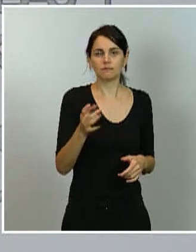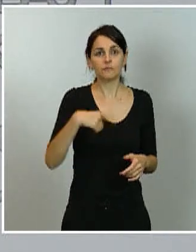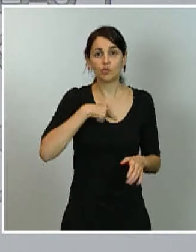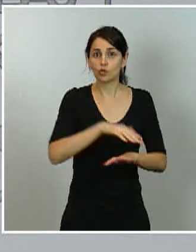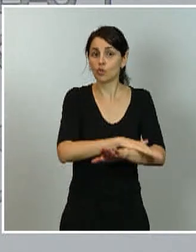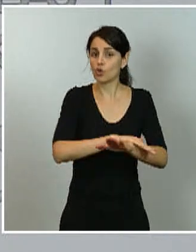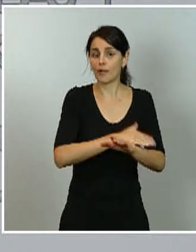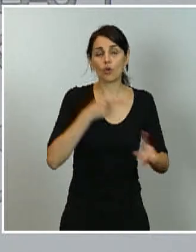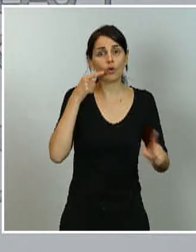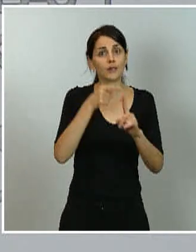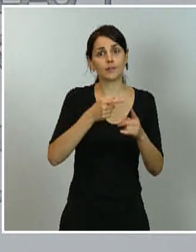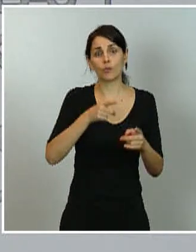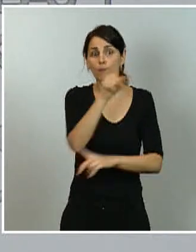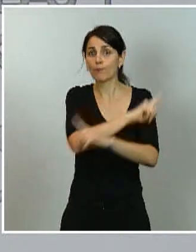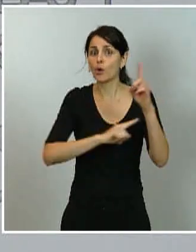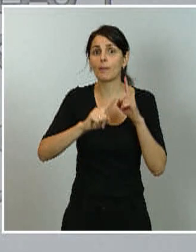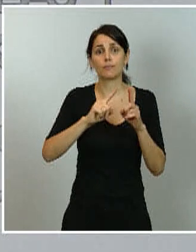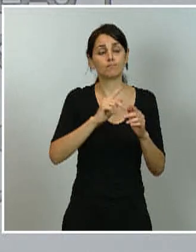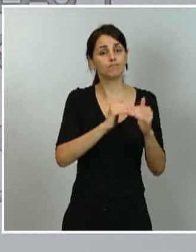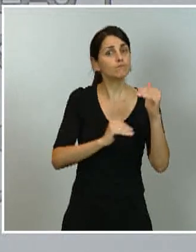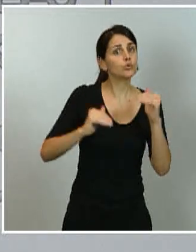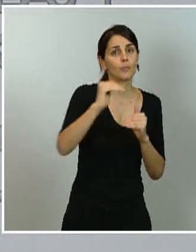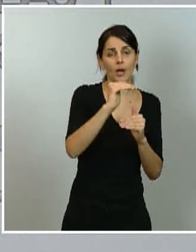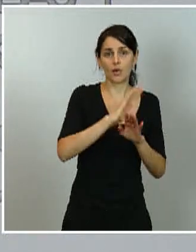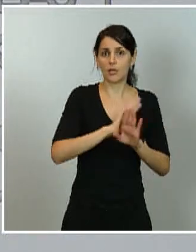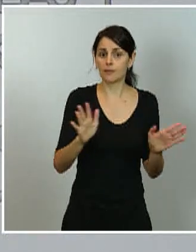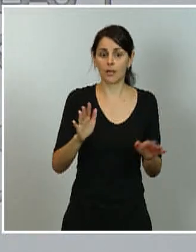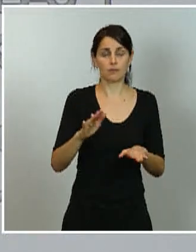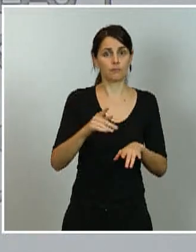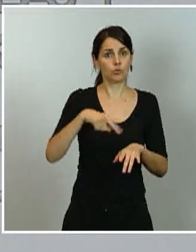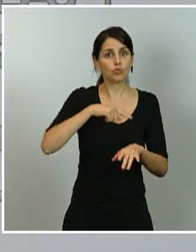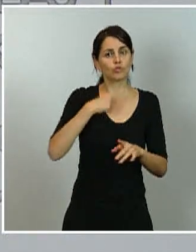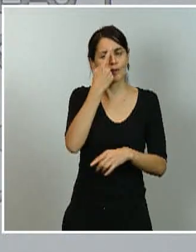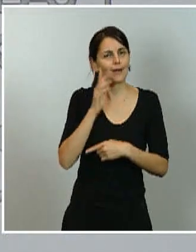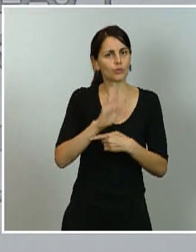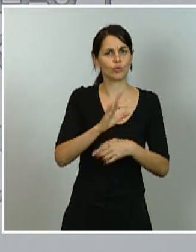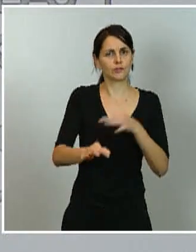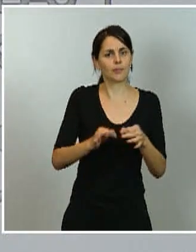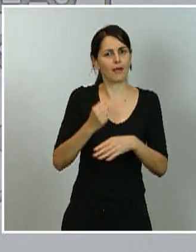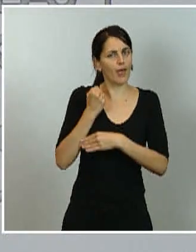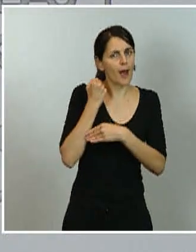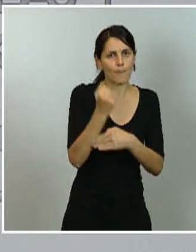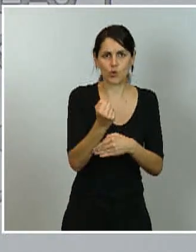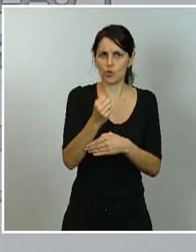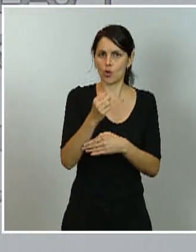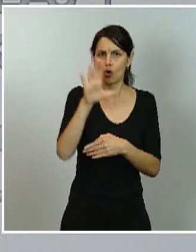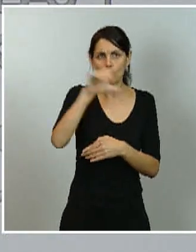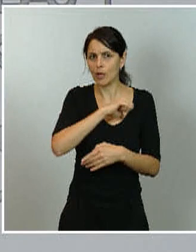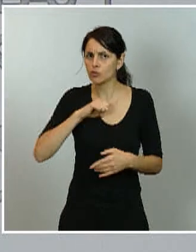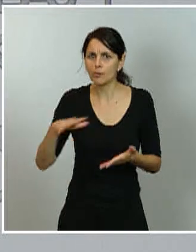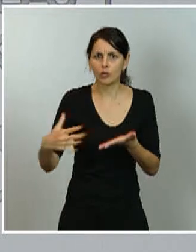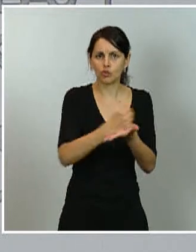de apoyo, de coordinación, una actitud activa en esta fase en la que el papel principal